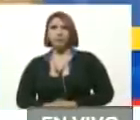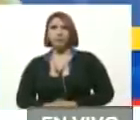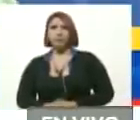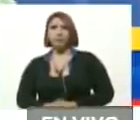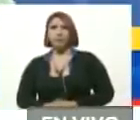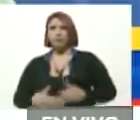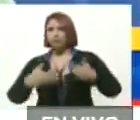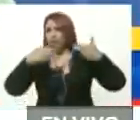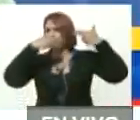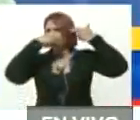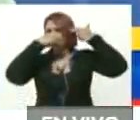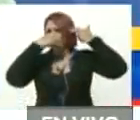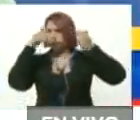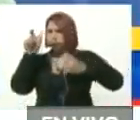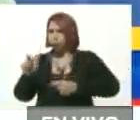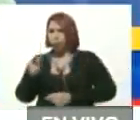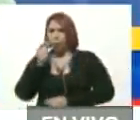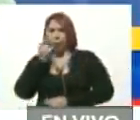Secuestró a Alex Satt,